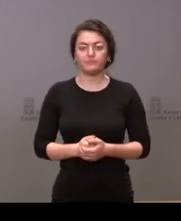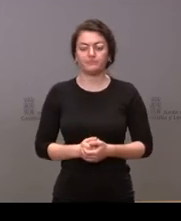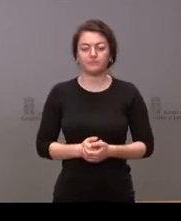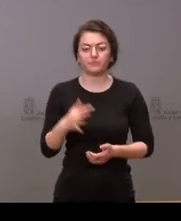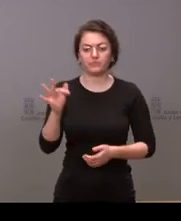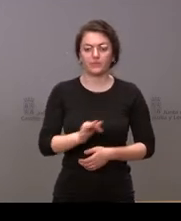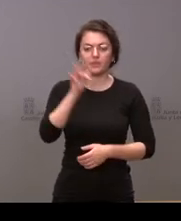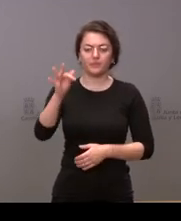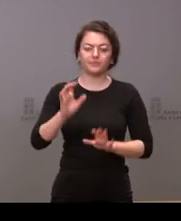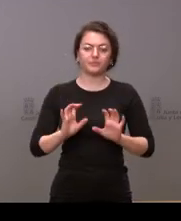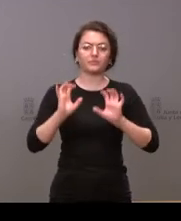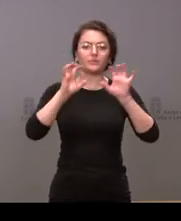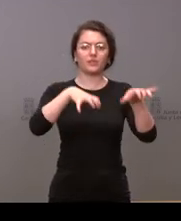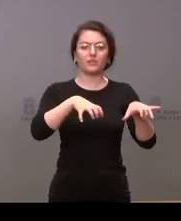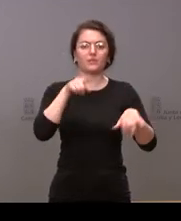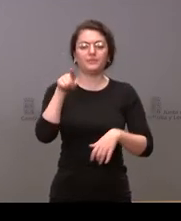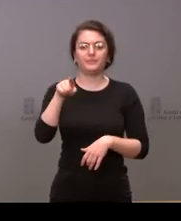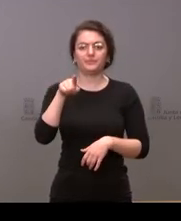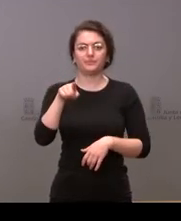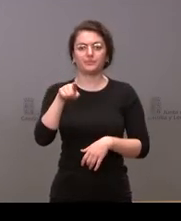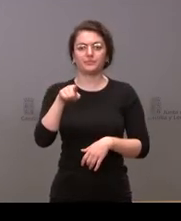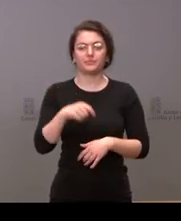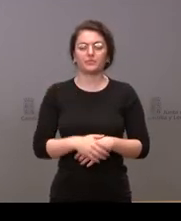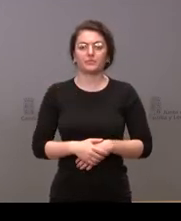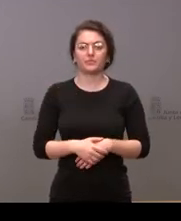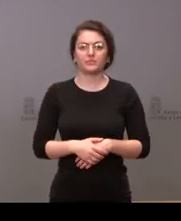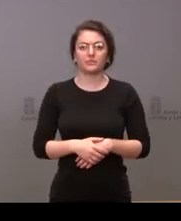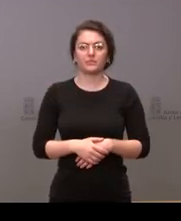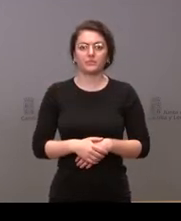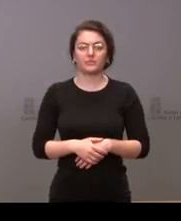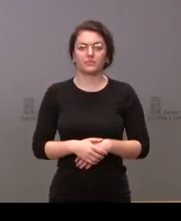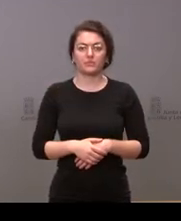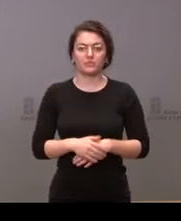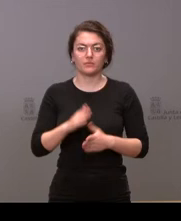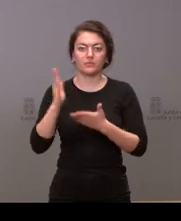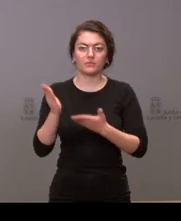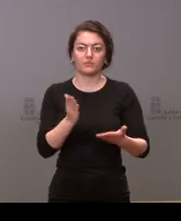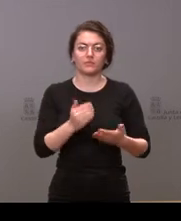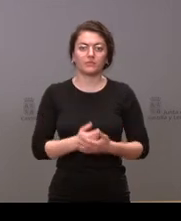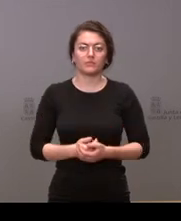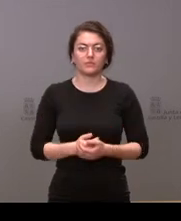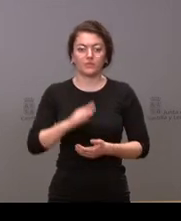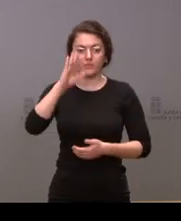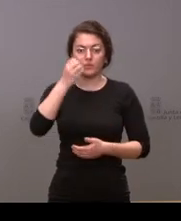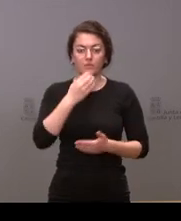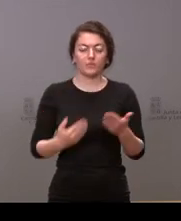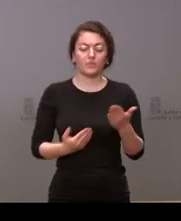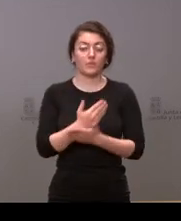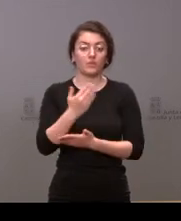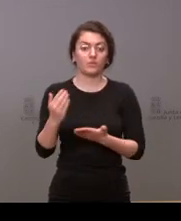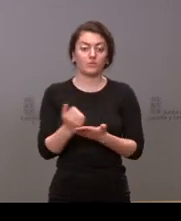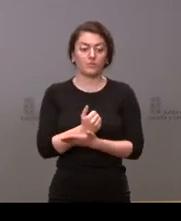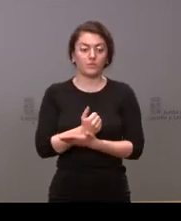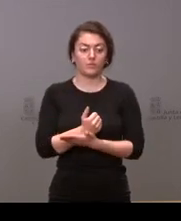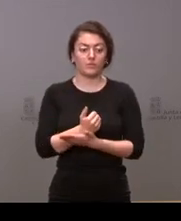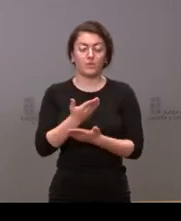a León desde donde interviene Elizabeth Alba de León cuando quieras adelante Hola buenos días a todos una